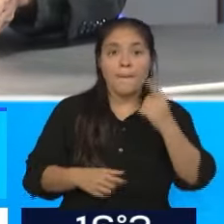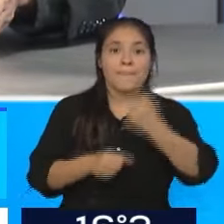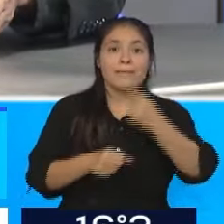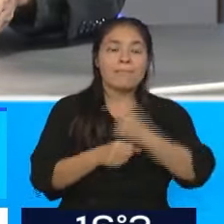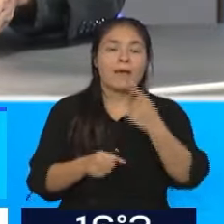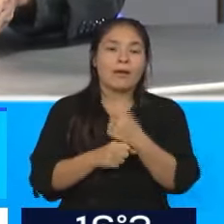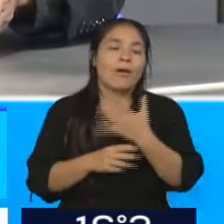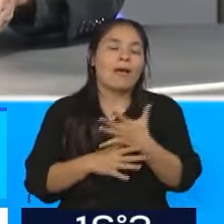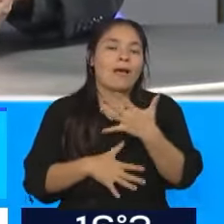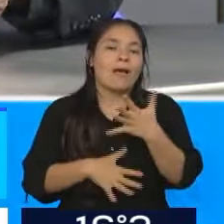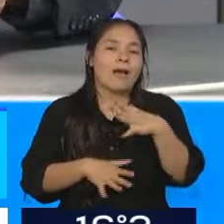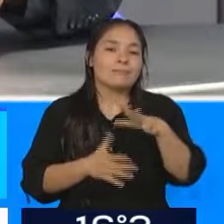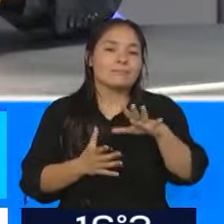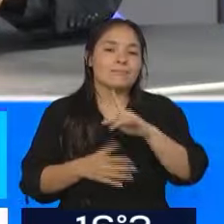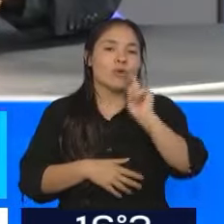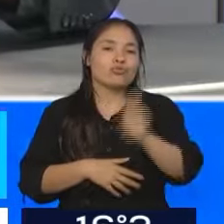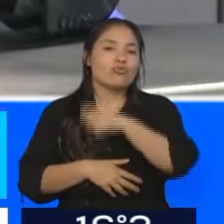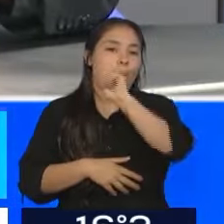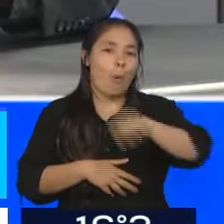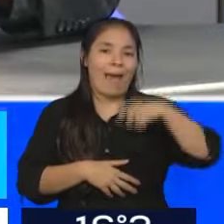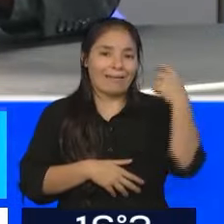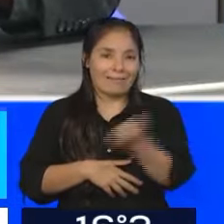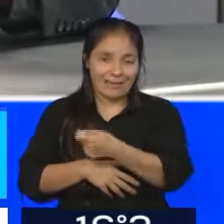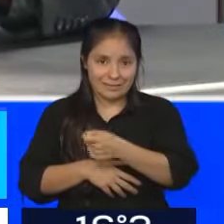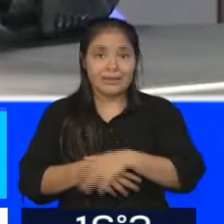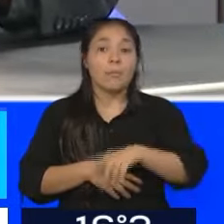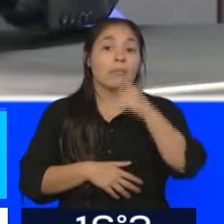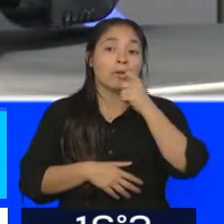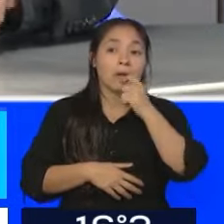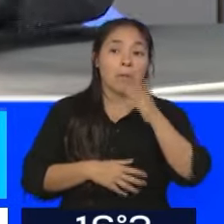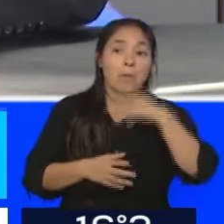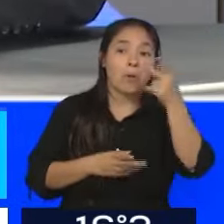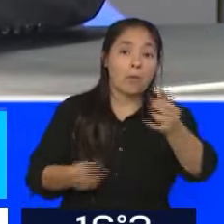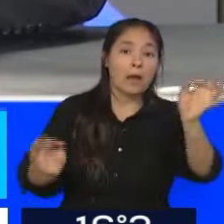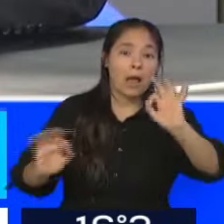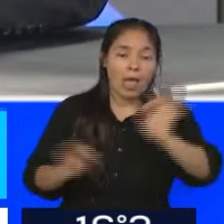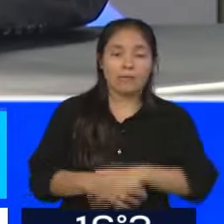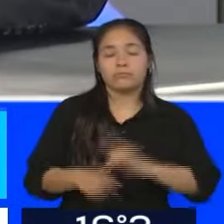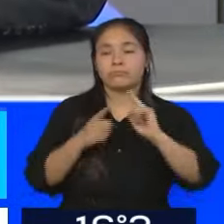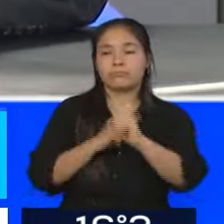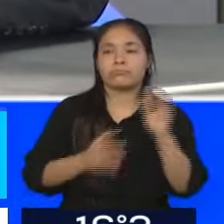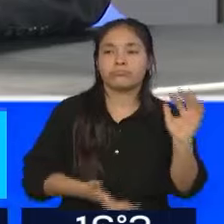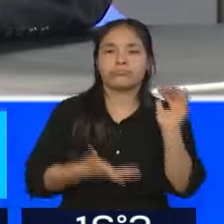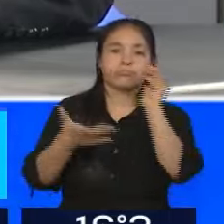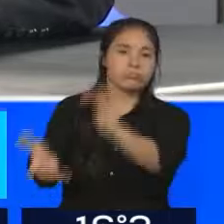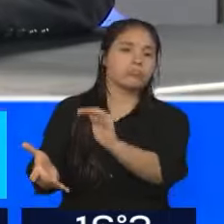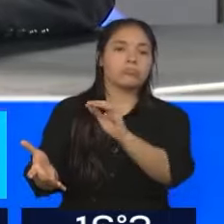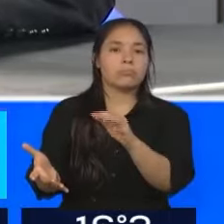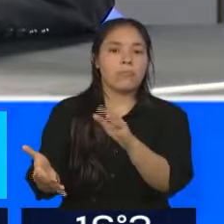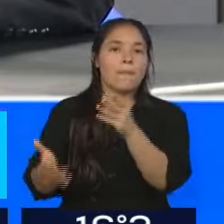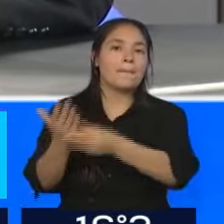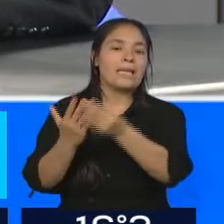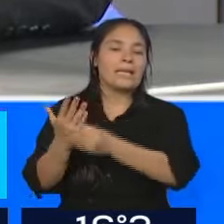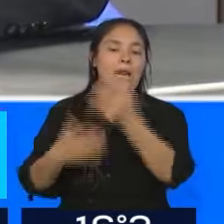subastados como corresponde, si no hay un oferente, directamente van a pasar a la órbita del